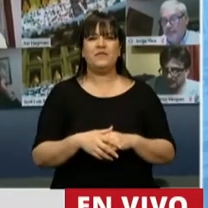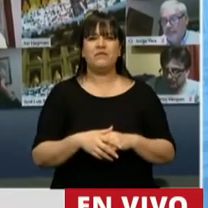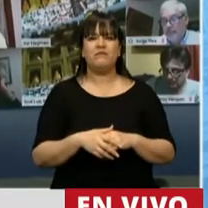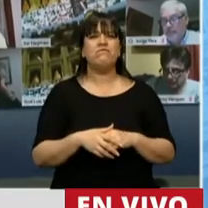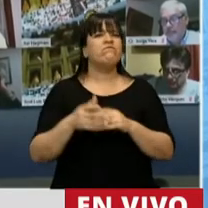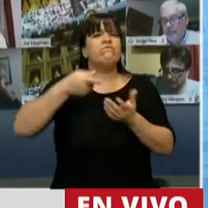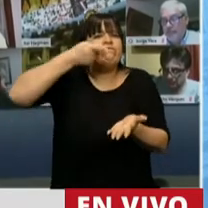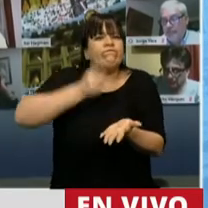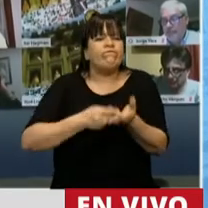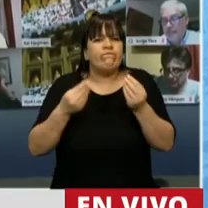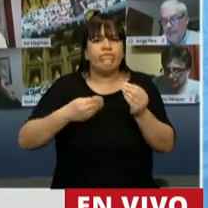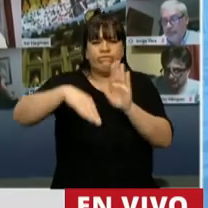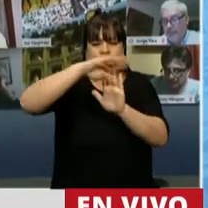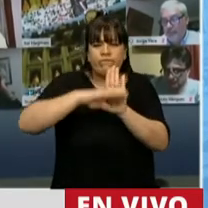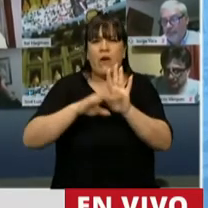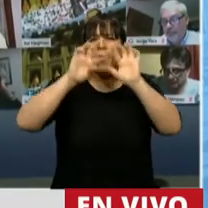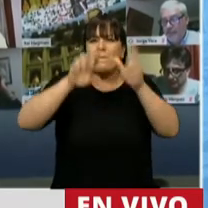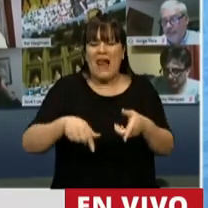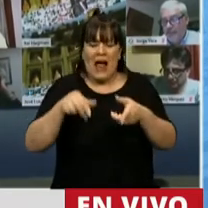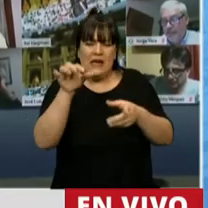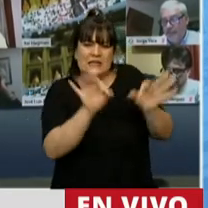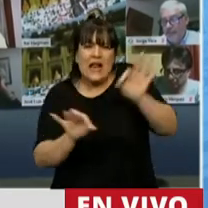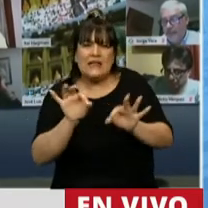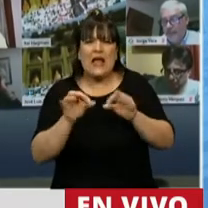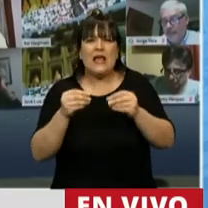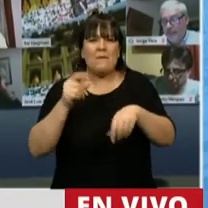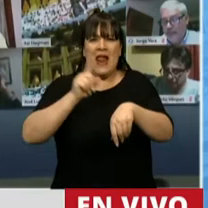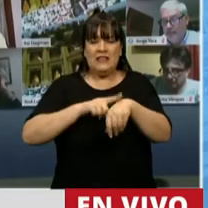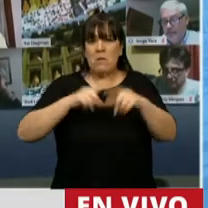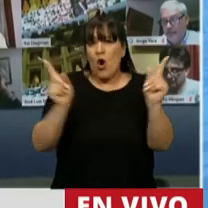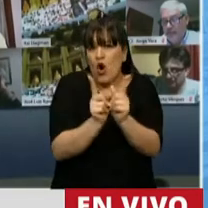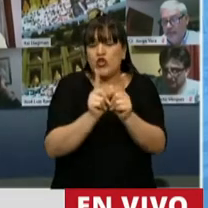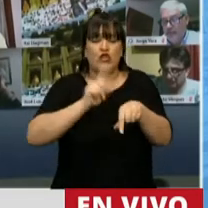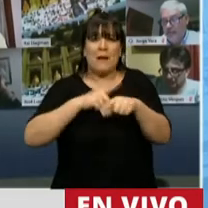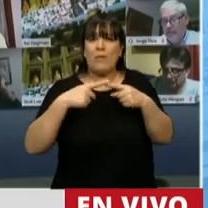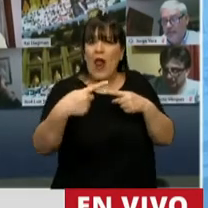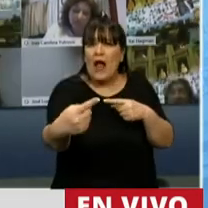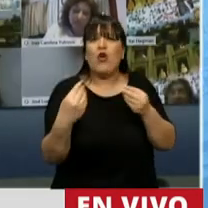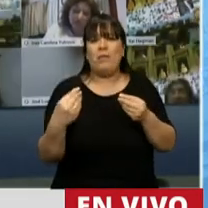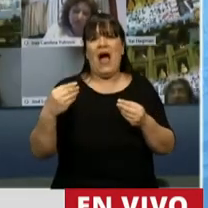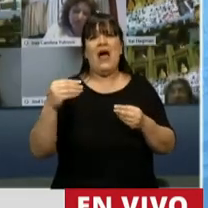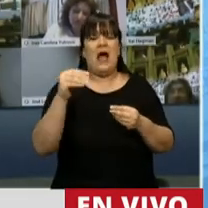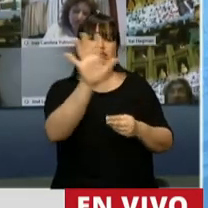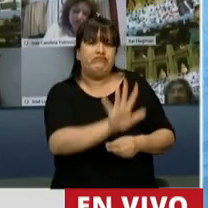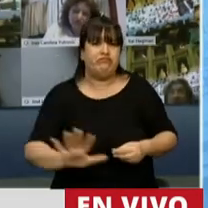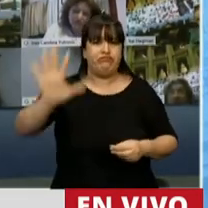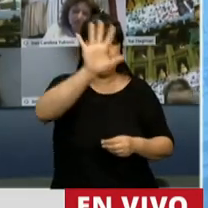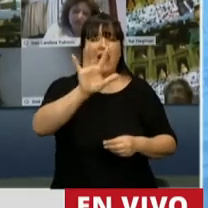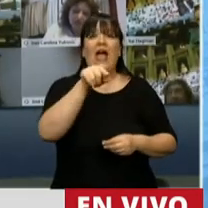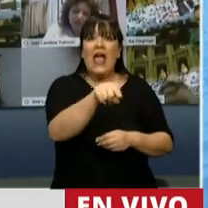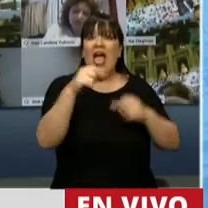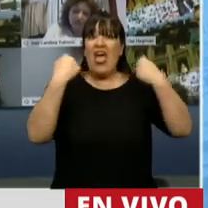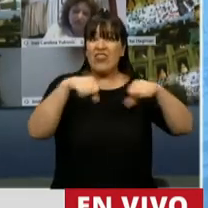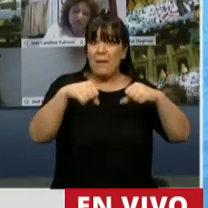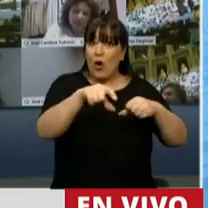establecer políticas de estrategias a mediano y largo plazo en el plano nacional, regional y global. El deporte